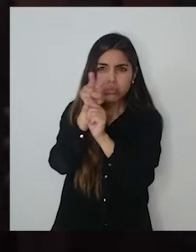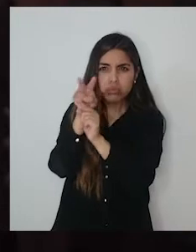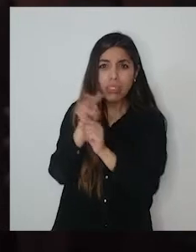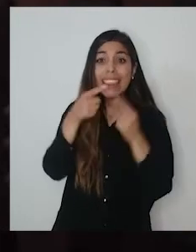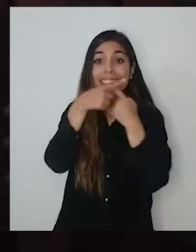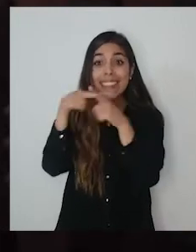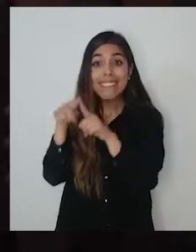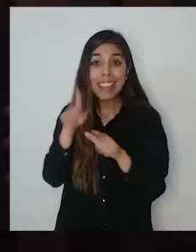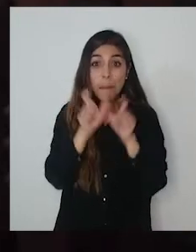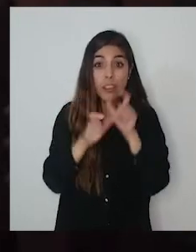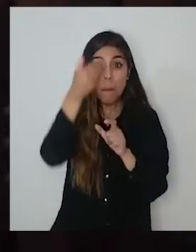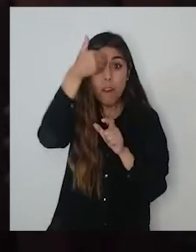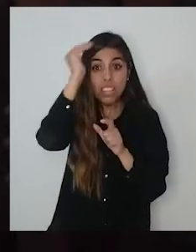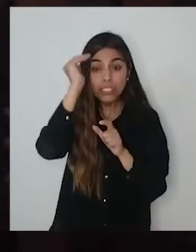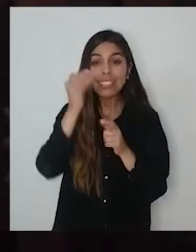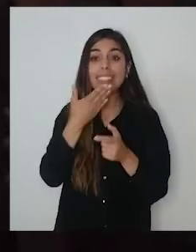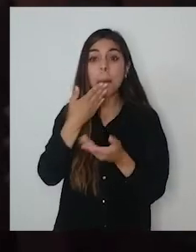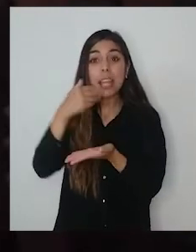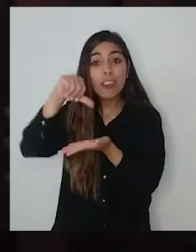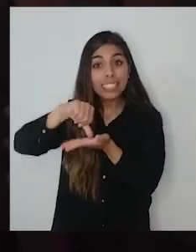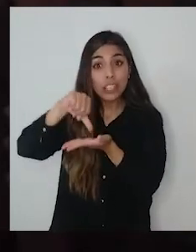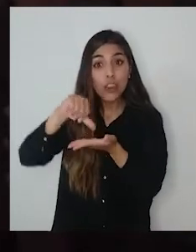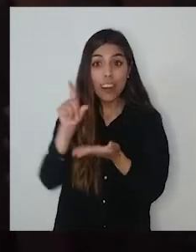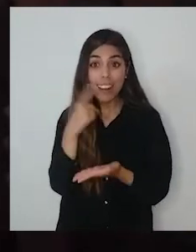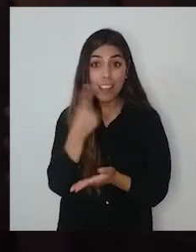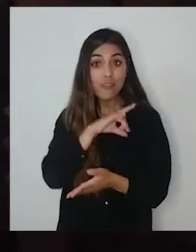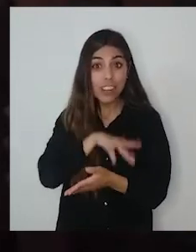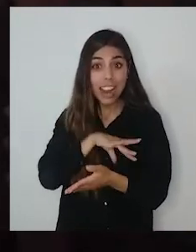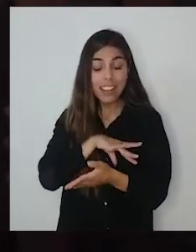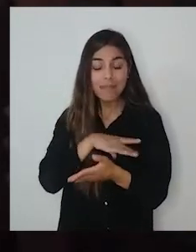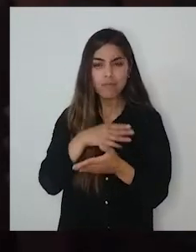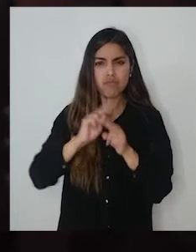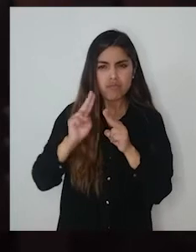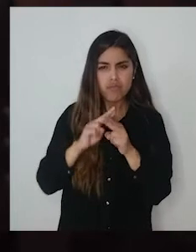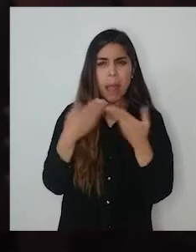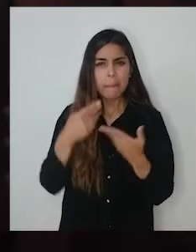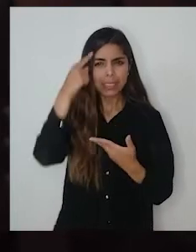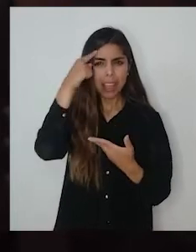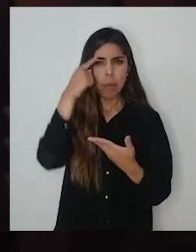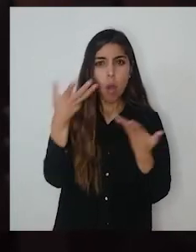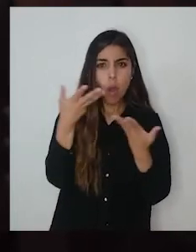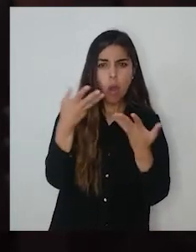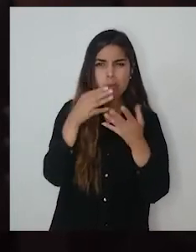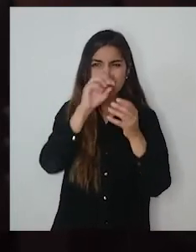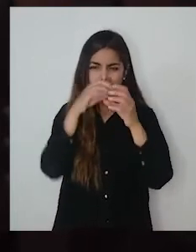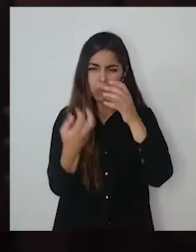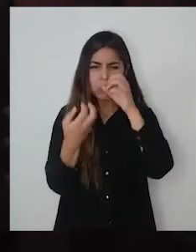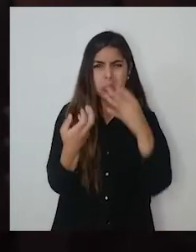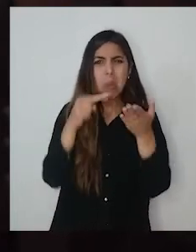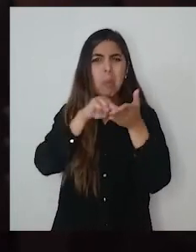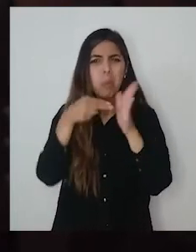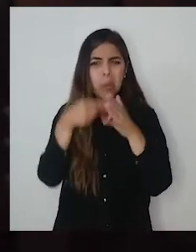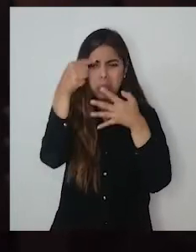en un trabajo multidisciplinar con el Centro Nacional de Conservación y Restauración, determinamos cuál era el daño actual de ese